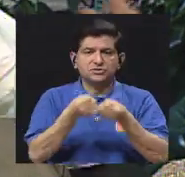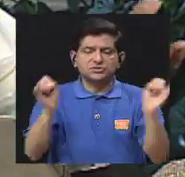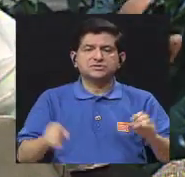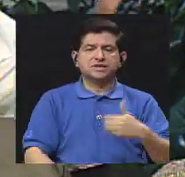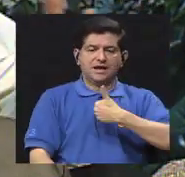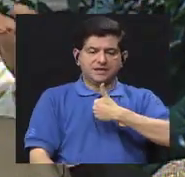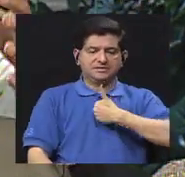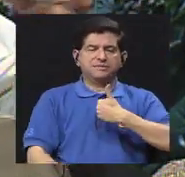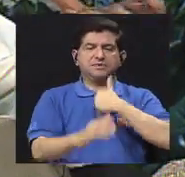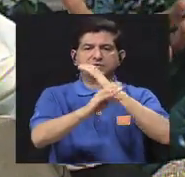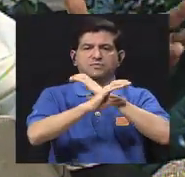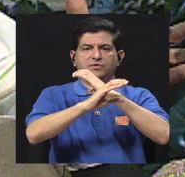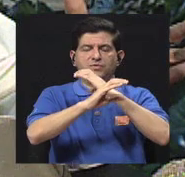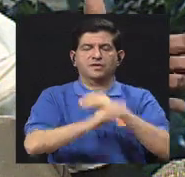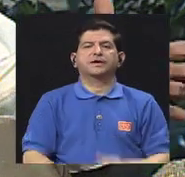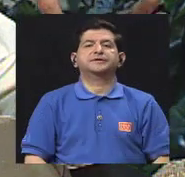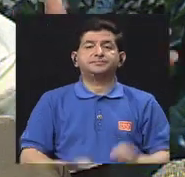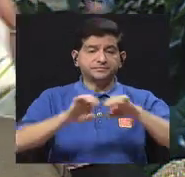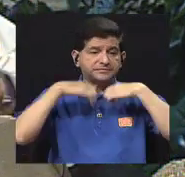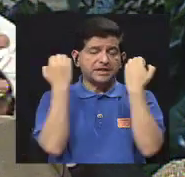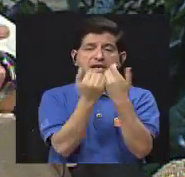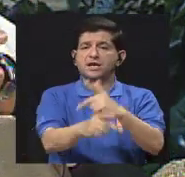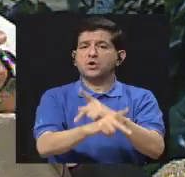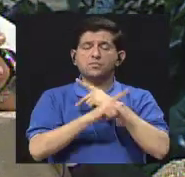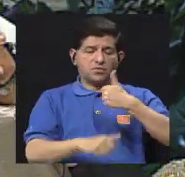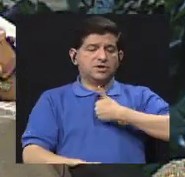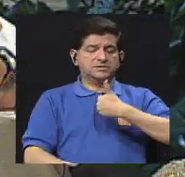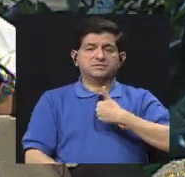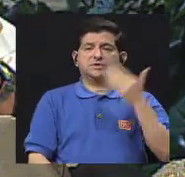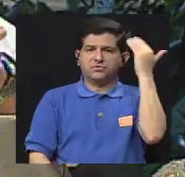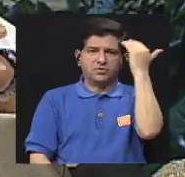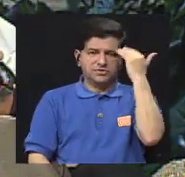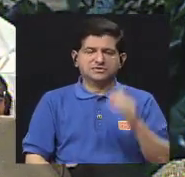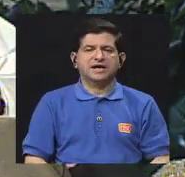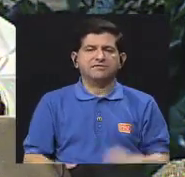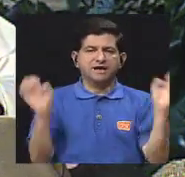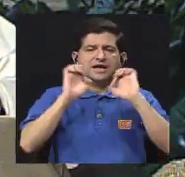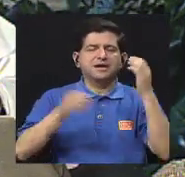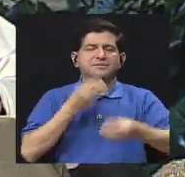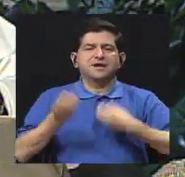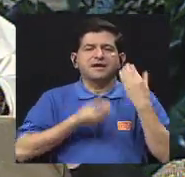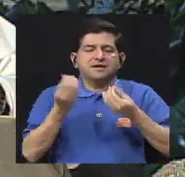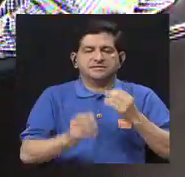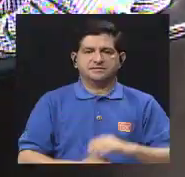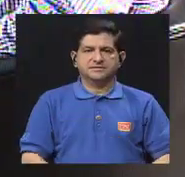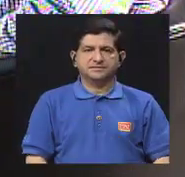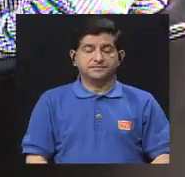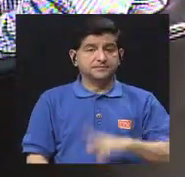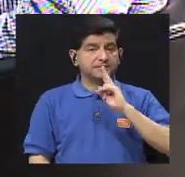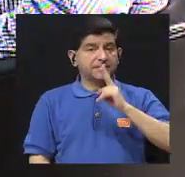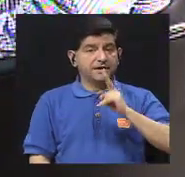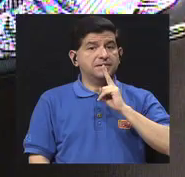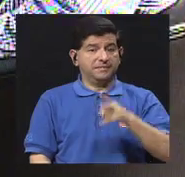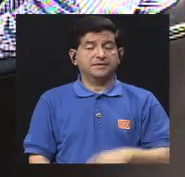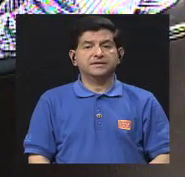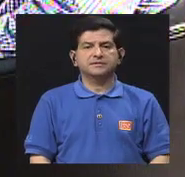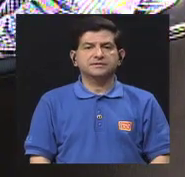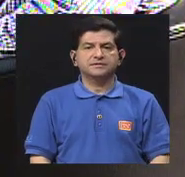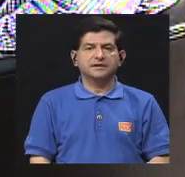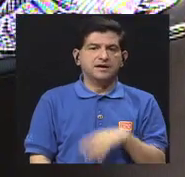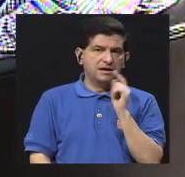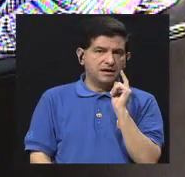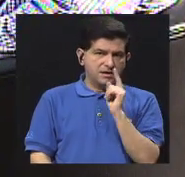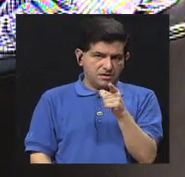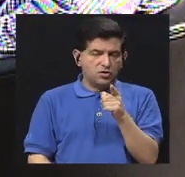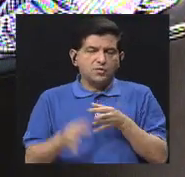no puede atender si el equipo no se protege y sabe qué hacer en emergencias. Y es que realmente es como